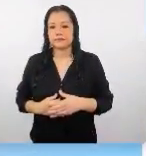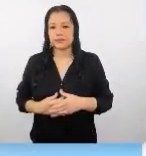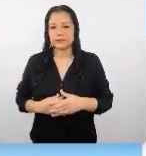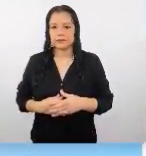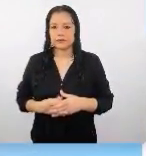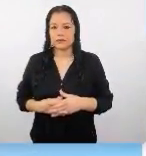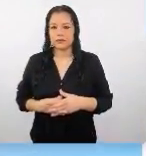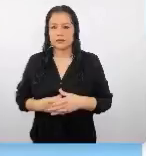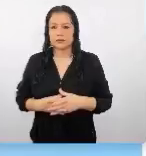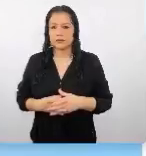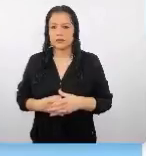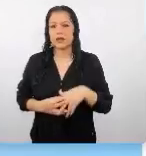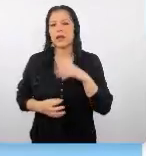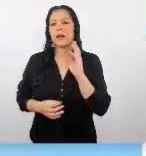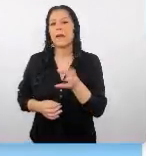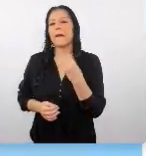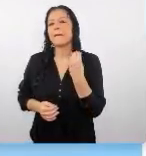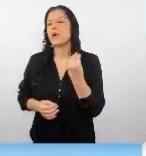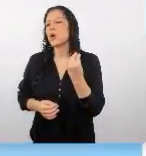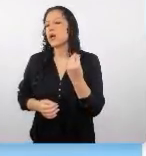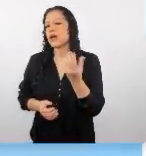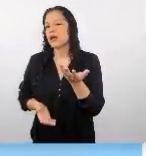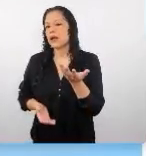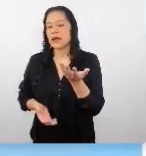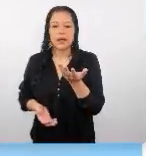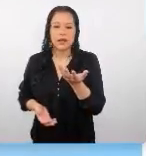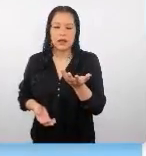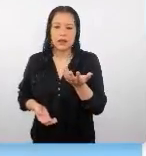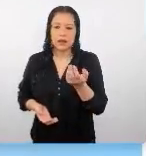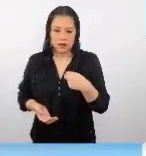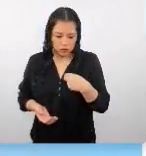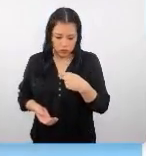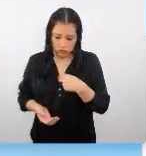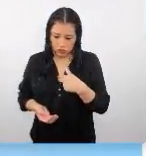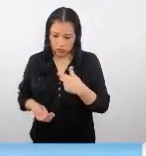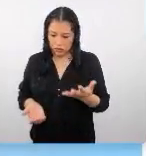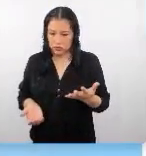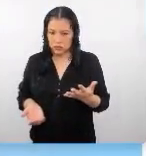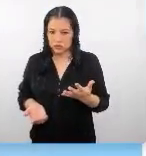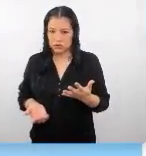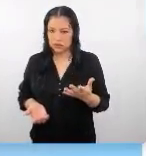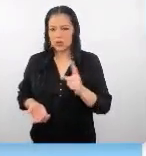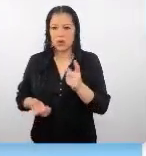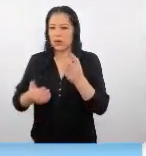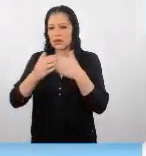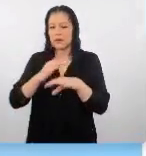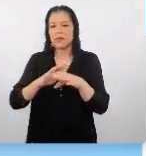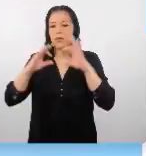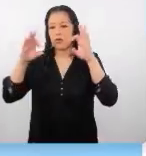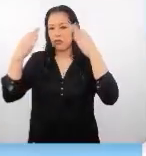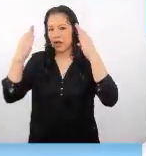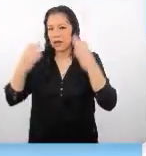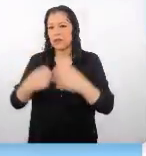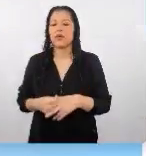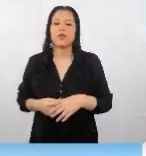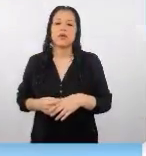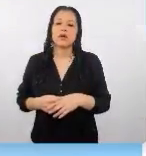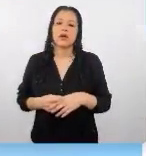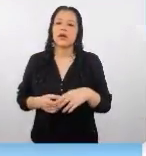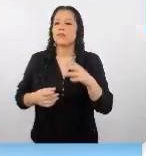y ¿por qué y por qué hemos ¿por qué no vamos con Facebook porque no vamos con nuestro